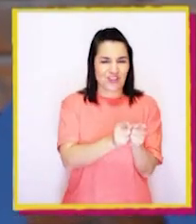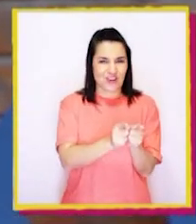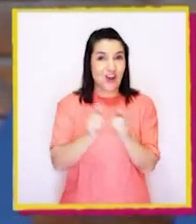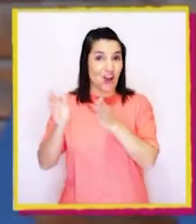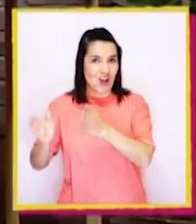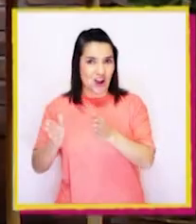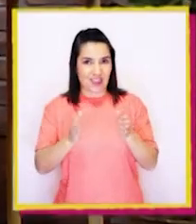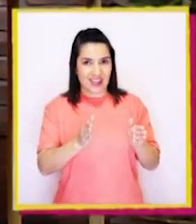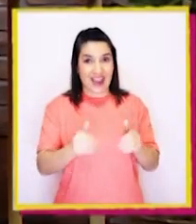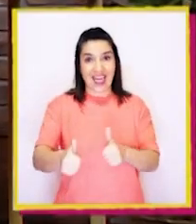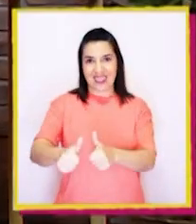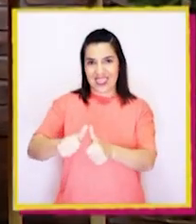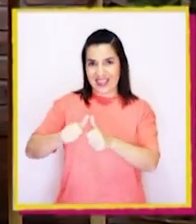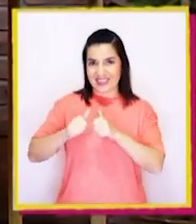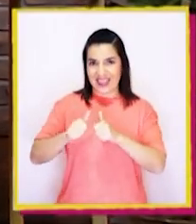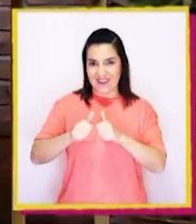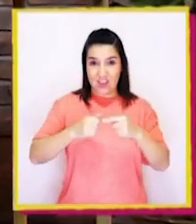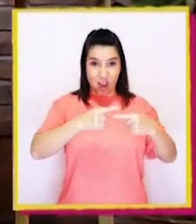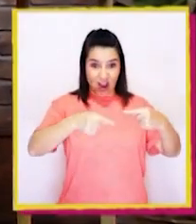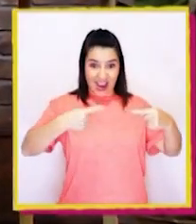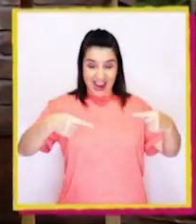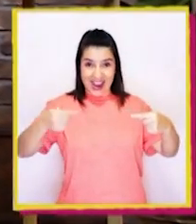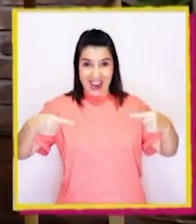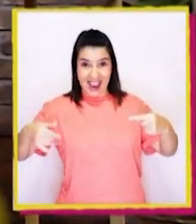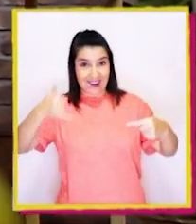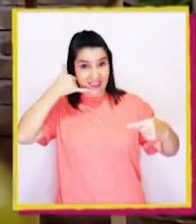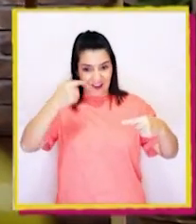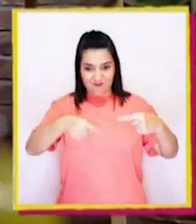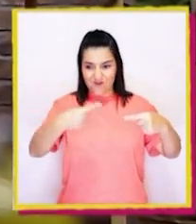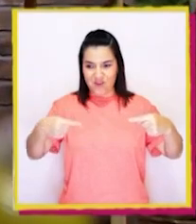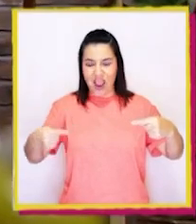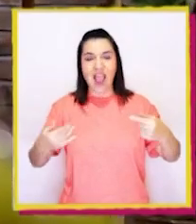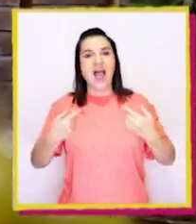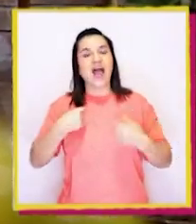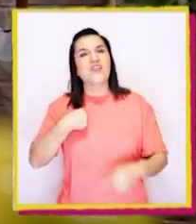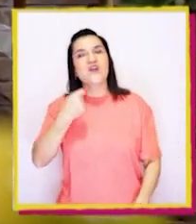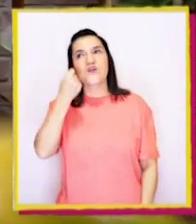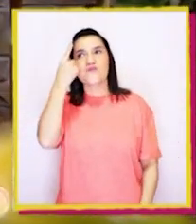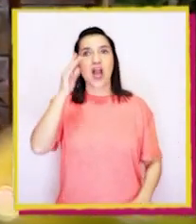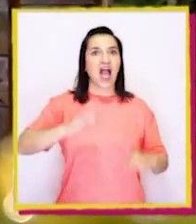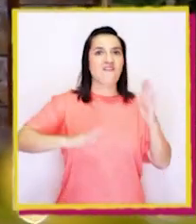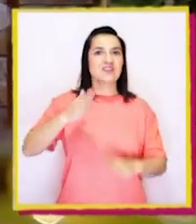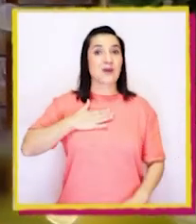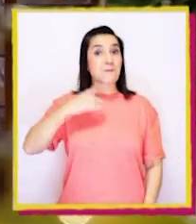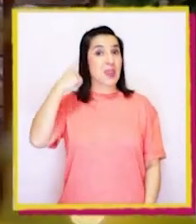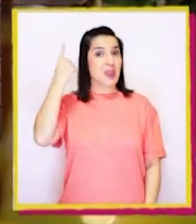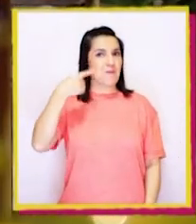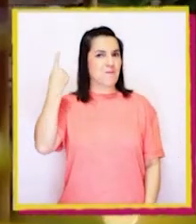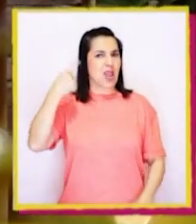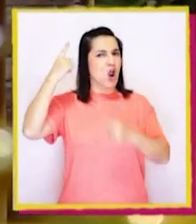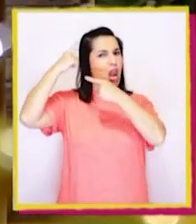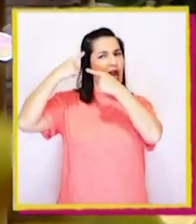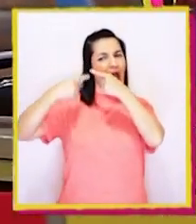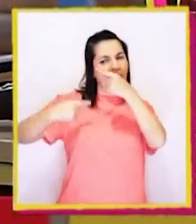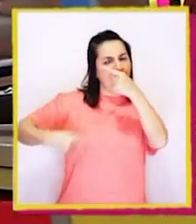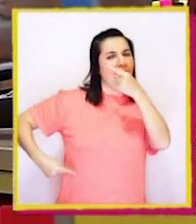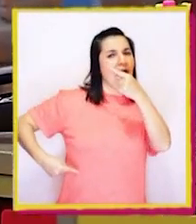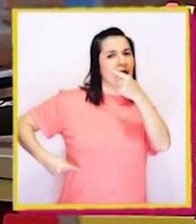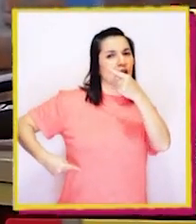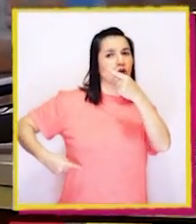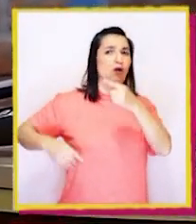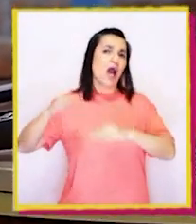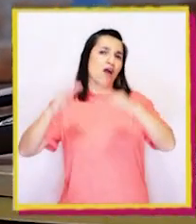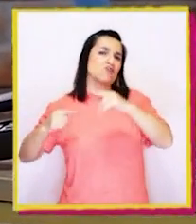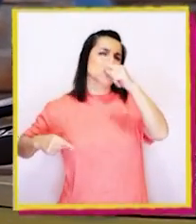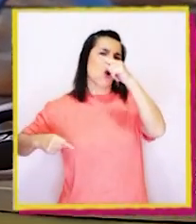son más cortos. Con el desafío de los cables de teléfono, al fin comprendí por qué a veces mi pelo se ve más largo y otras